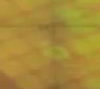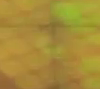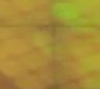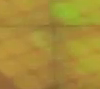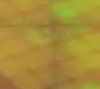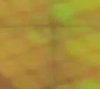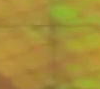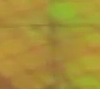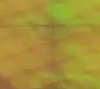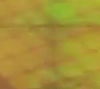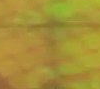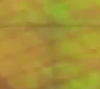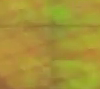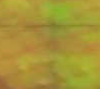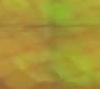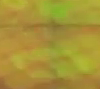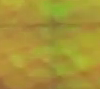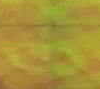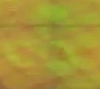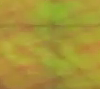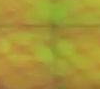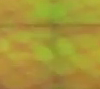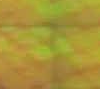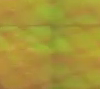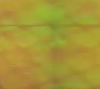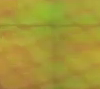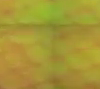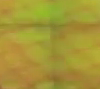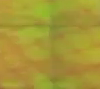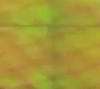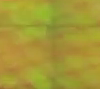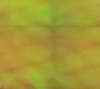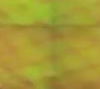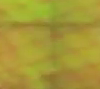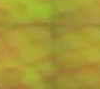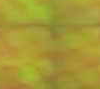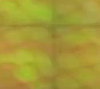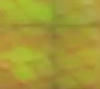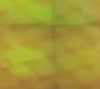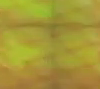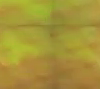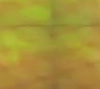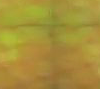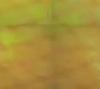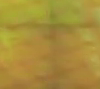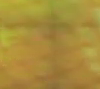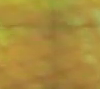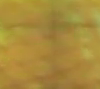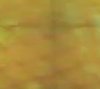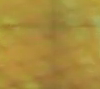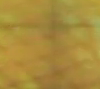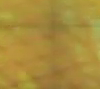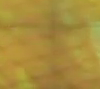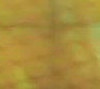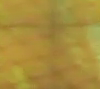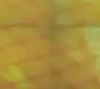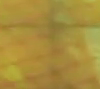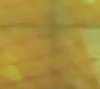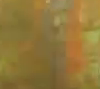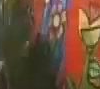Y a esta hora se desarrolla la reunión del Buró Político de la Revolución Bolivariana con la participación del Jefe de Estado, Nicolás Maduro. Nos conectamos.